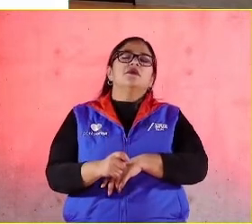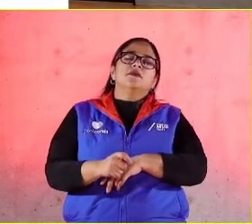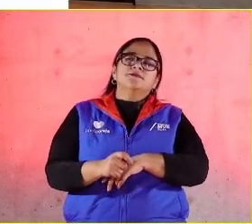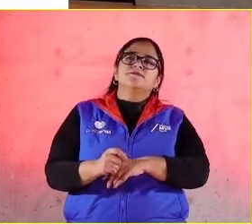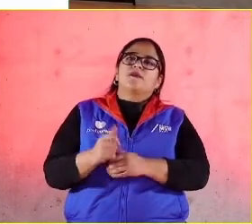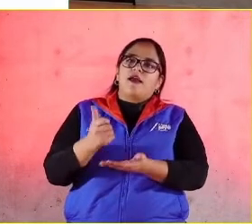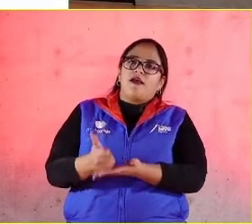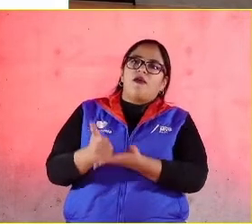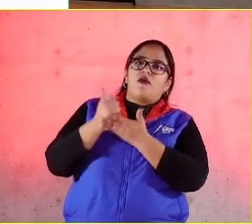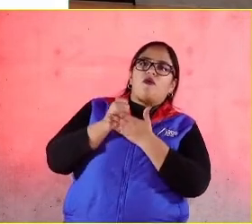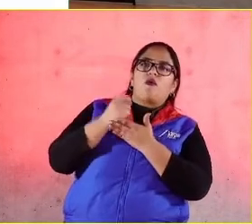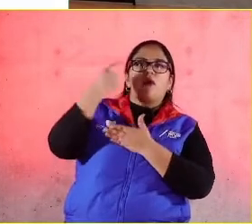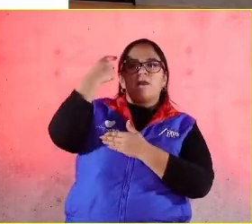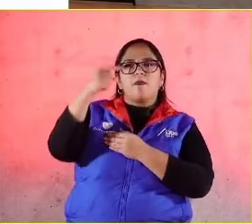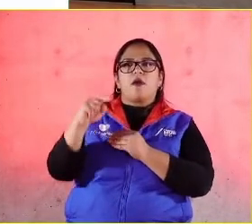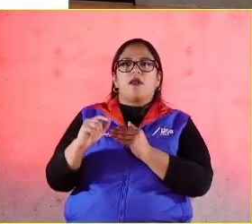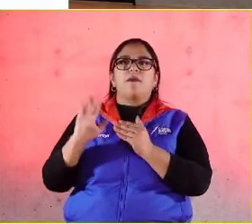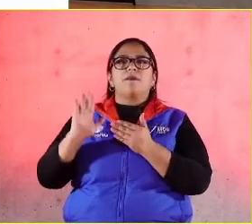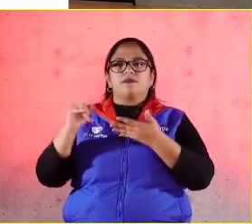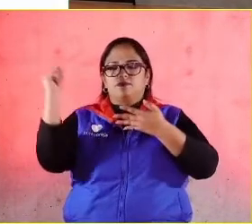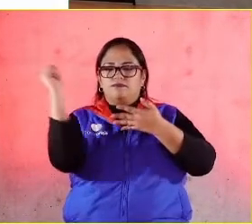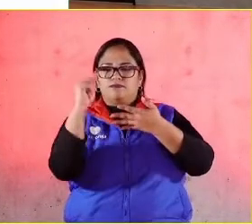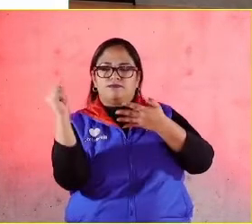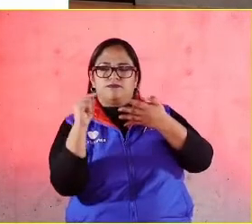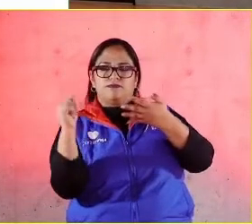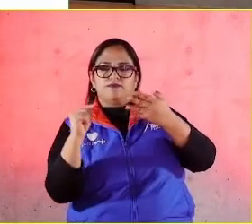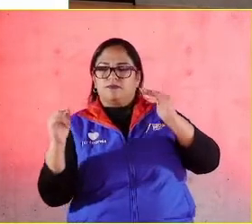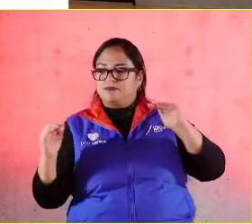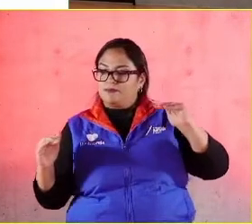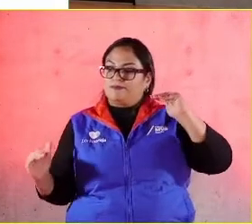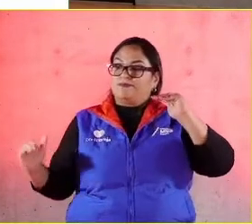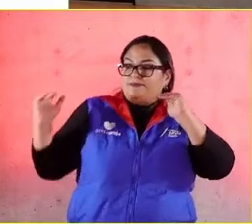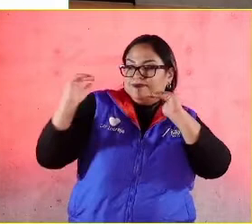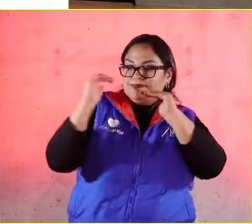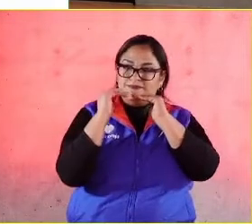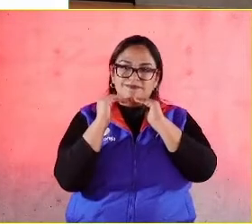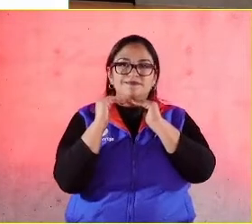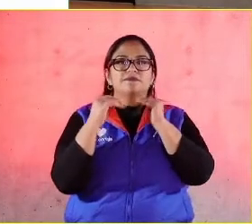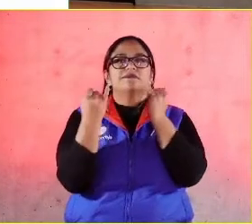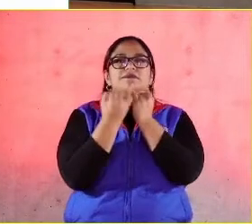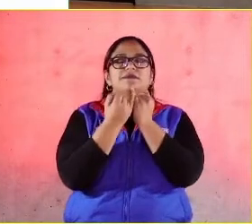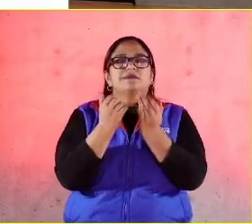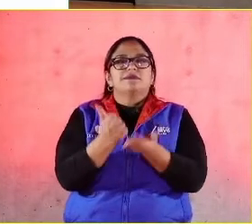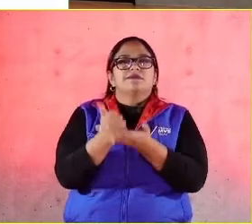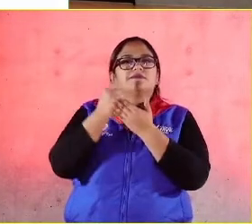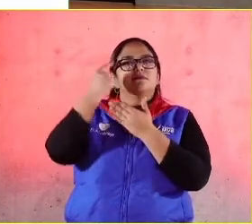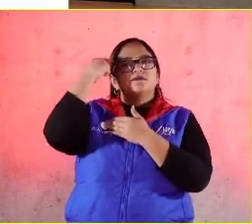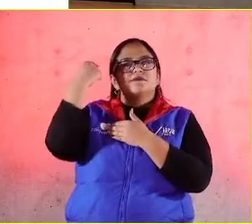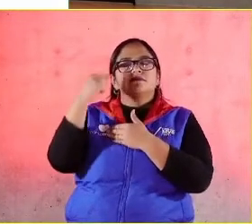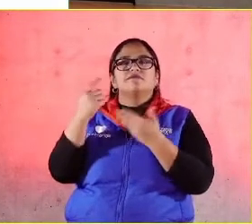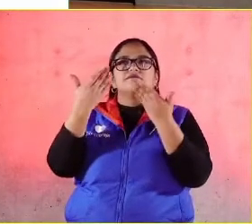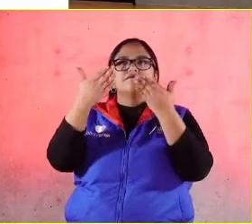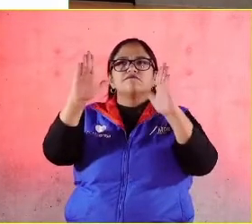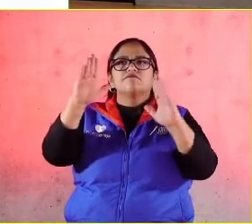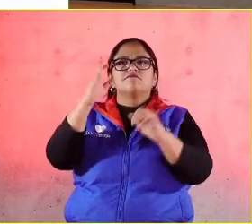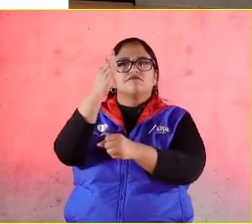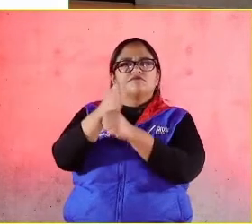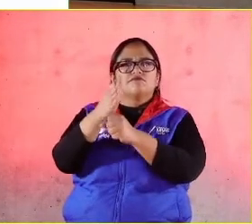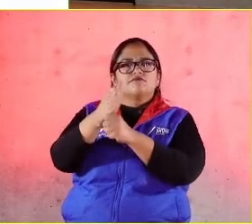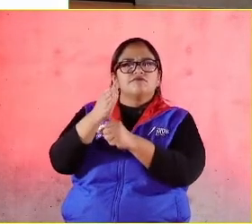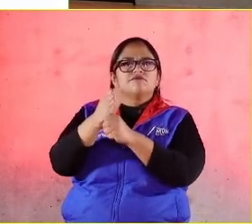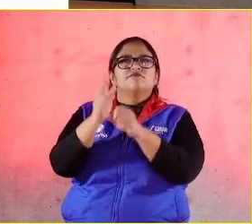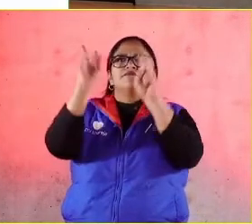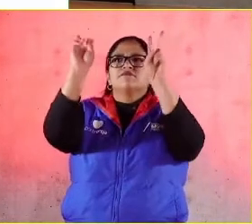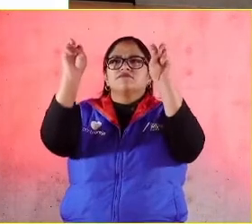poner estándares a eso que ya queríamos, nos ayuda a ver en qué momento estamos, cuáles son los temas, ya